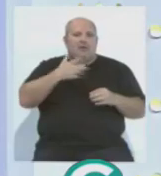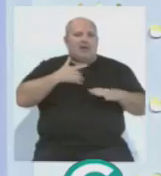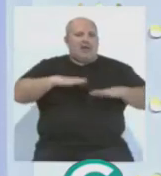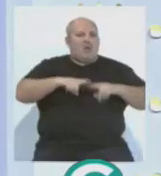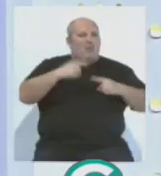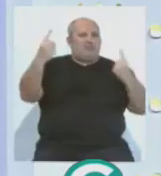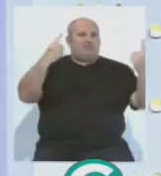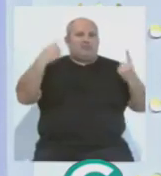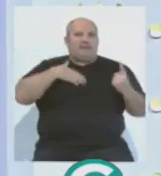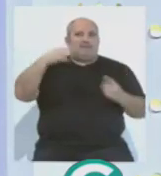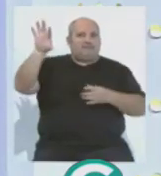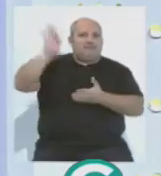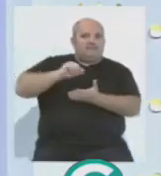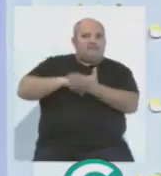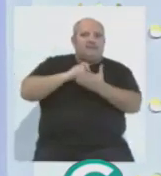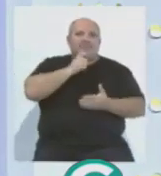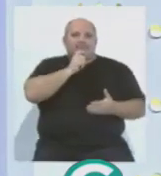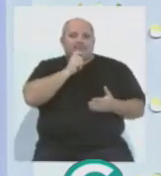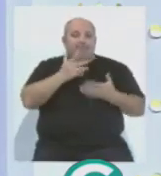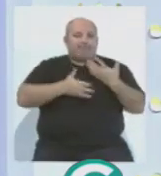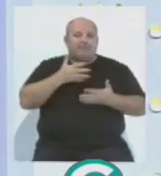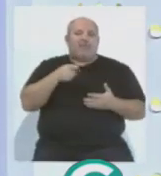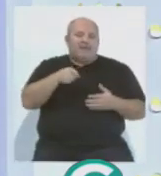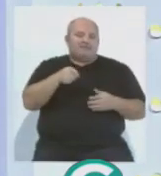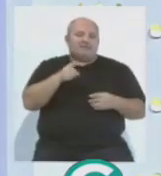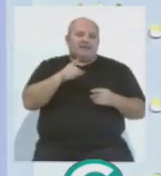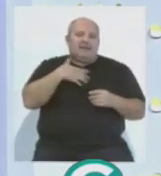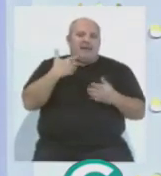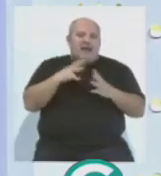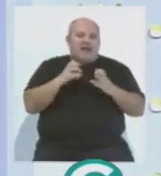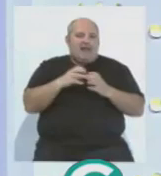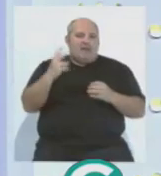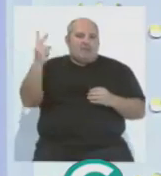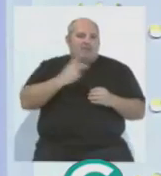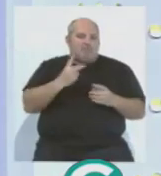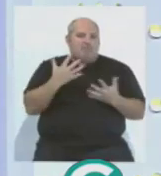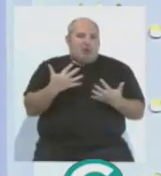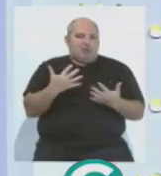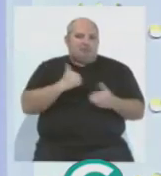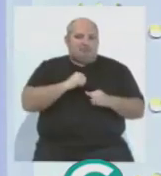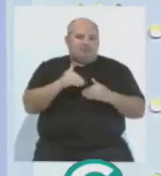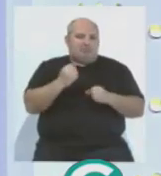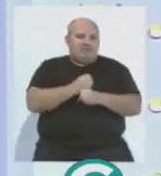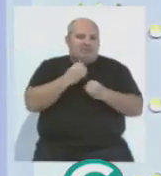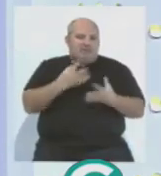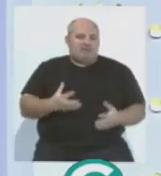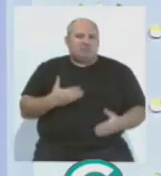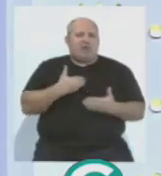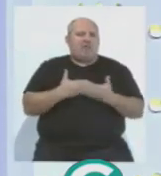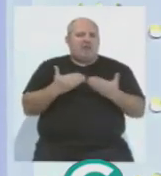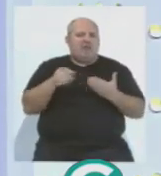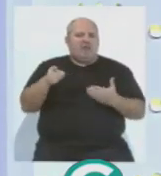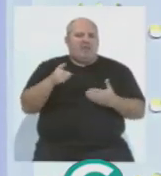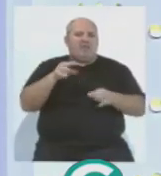que sí que es muy complicado, y bueno, hay que darles el tiempo que necesiten para que el trabajo se haga bien, por supuesto, pero vamos, yo confío